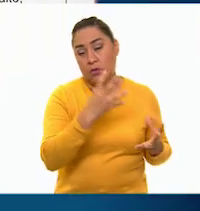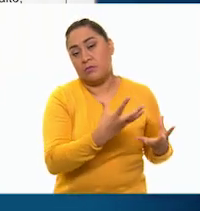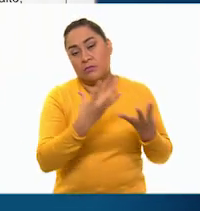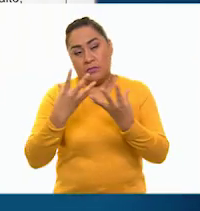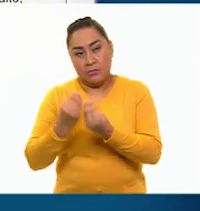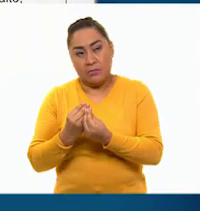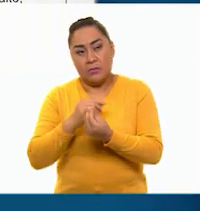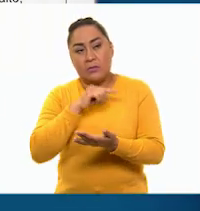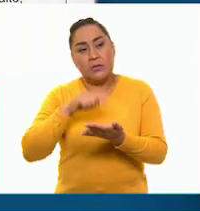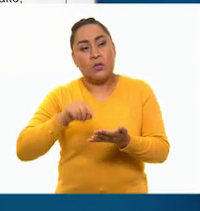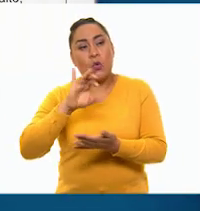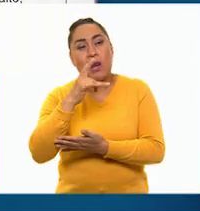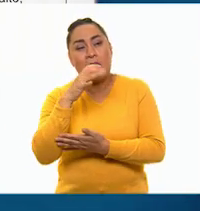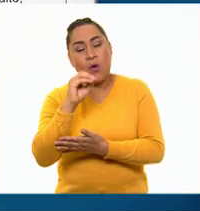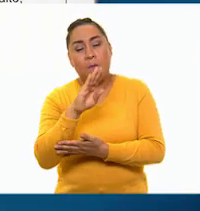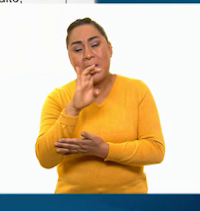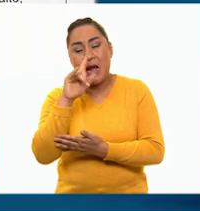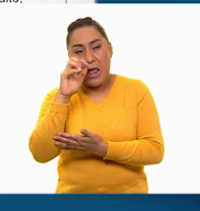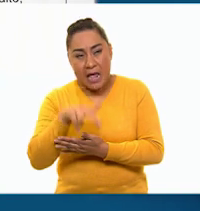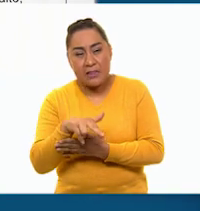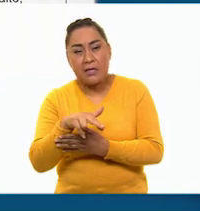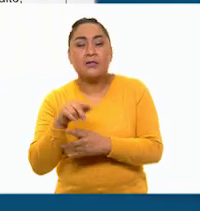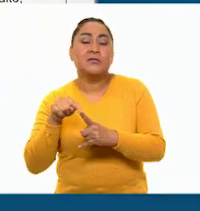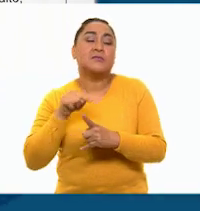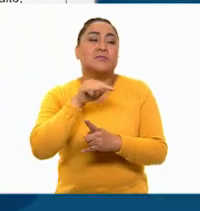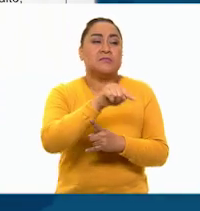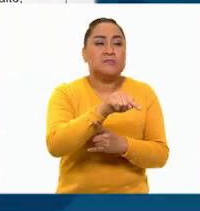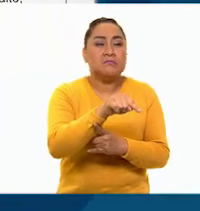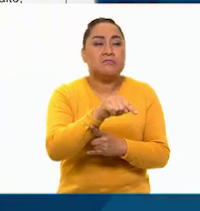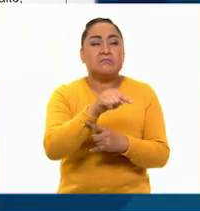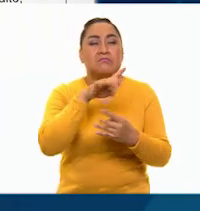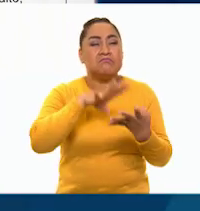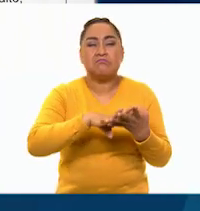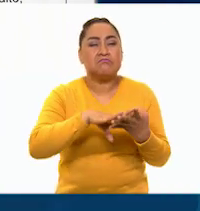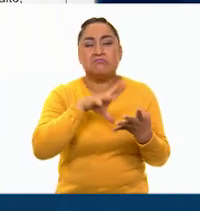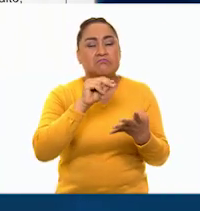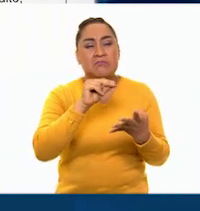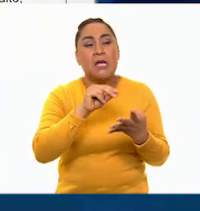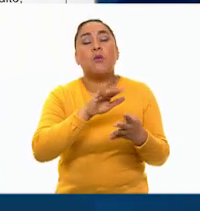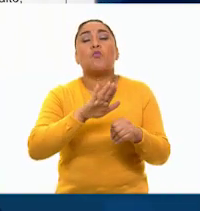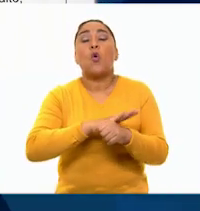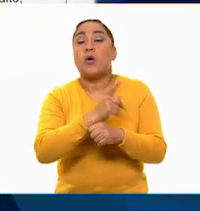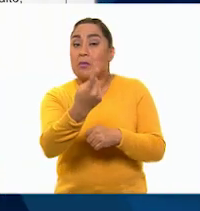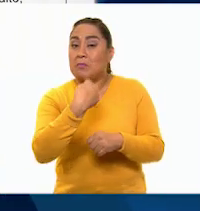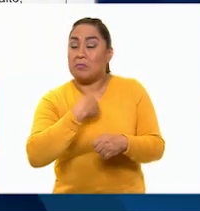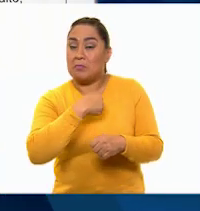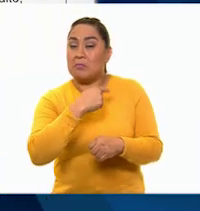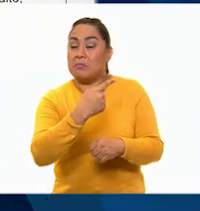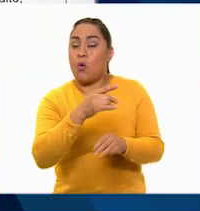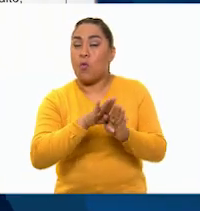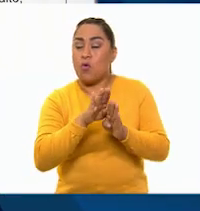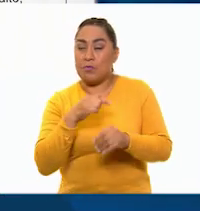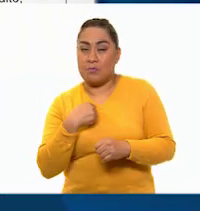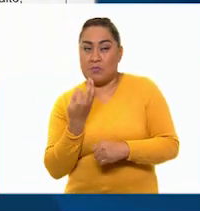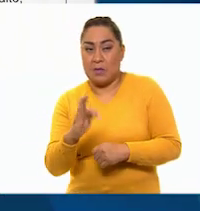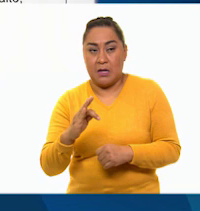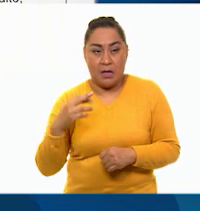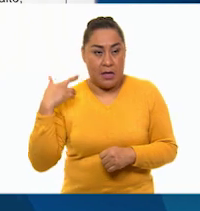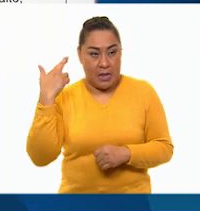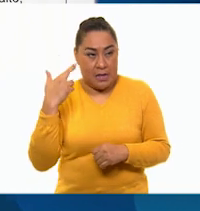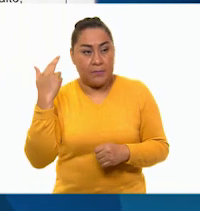proceso se llevara a cabo en un lugar más seguro que la cárcel pública. Me habían acusado de traición al rey. El juez, José